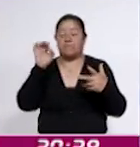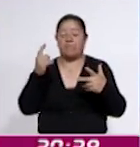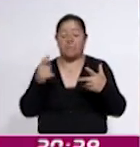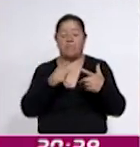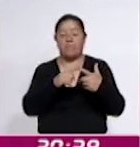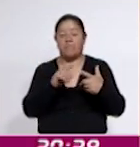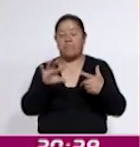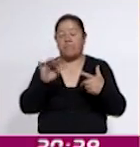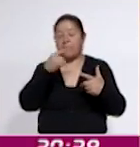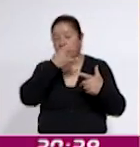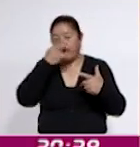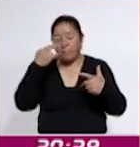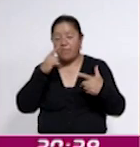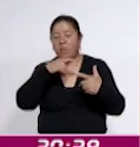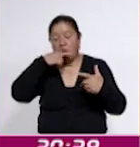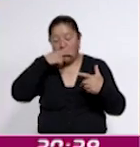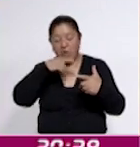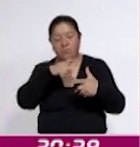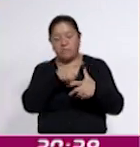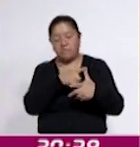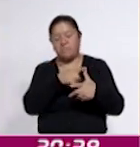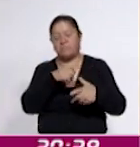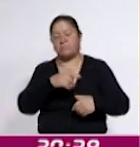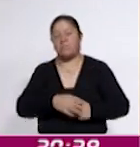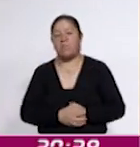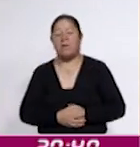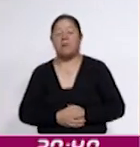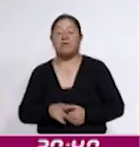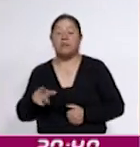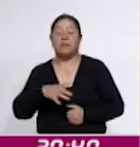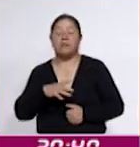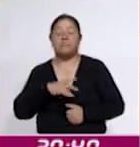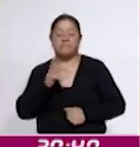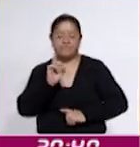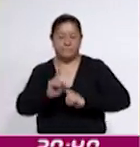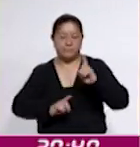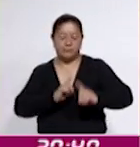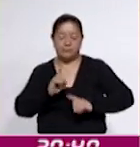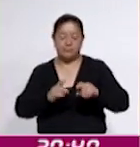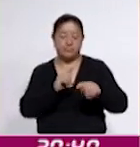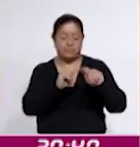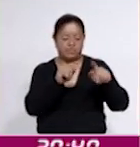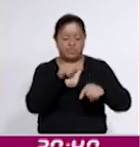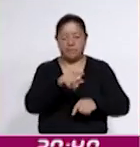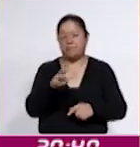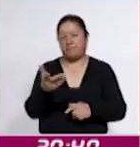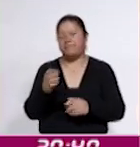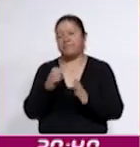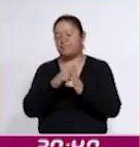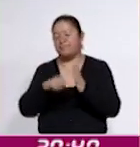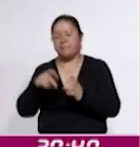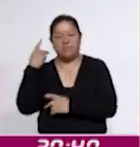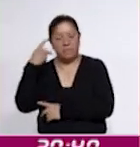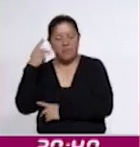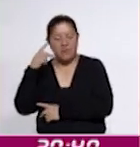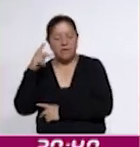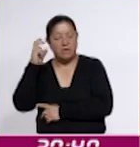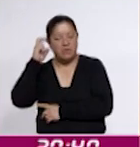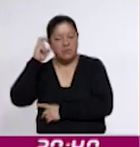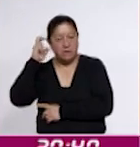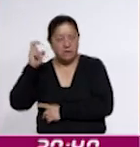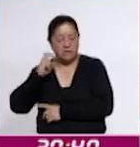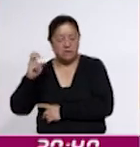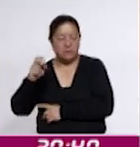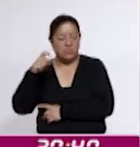de aproximadamente 70 atletas, provenientes no solo de Tlaxcala, sino también de entidades vecinas como Puebla, Hidalgo, Querétaro y